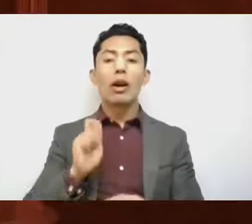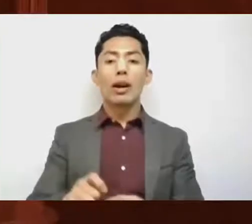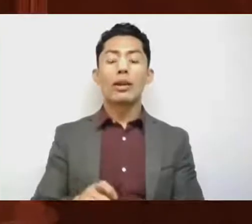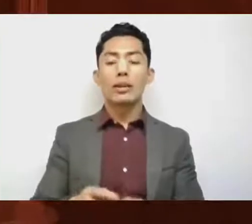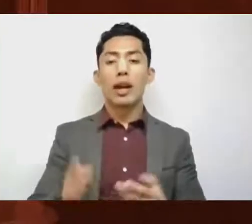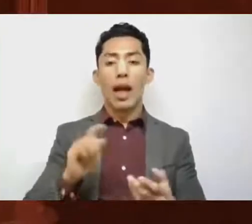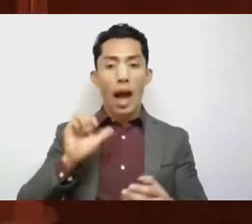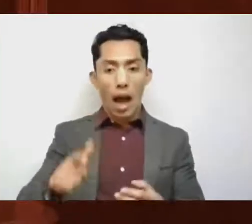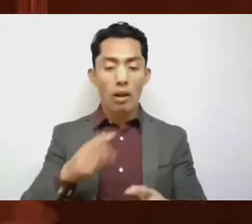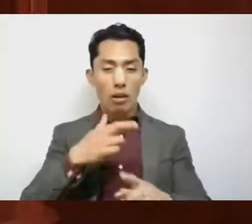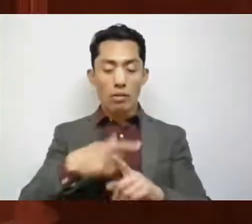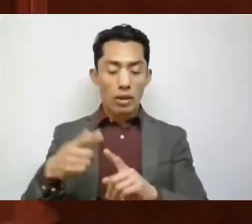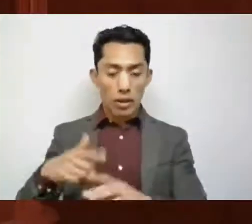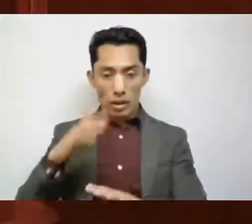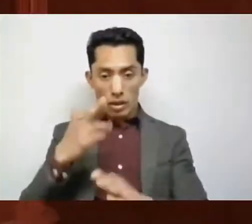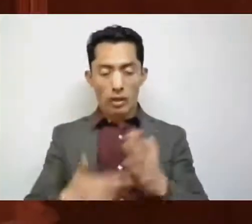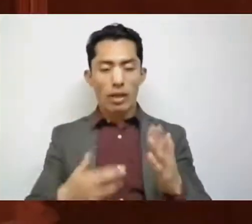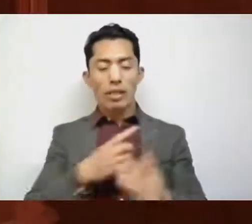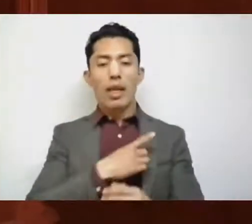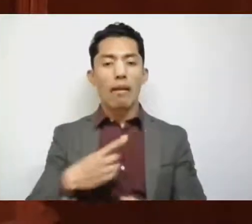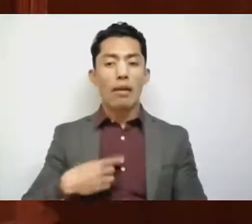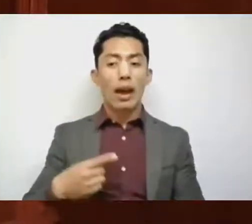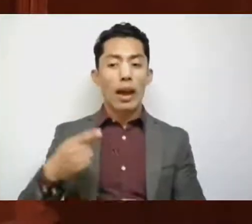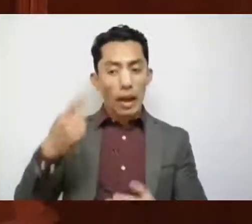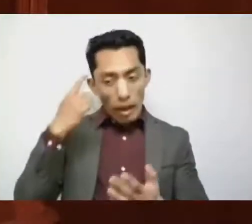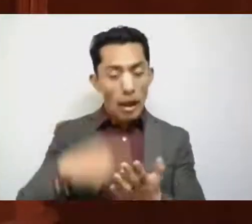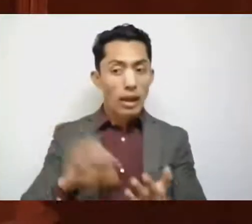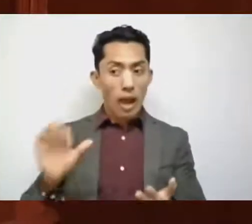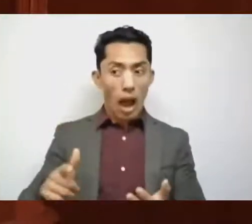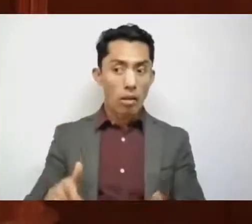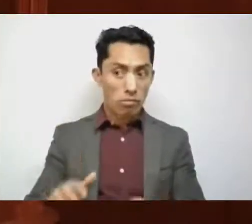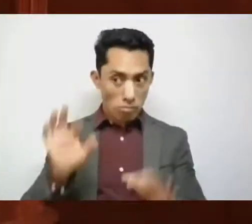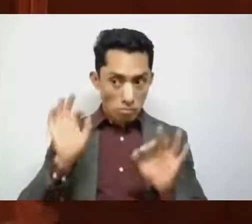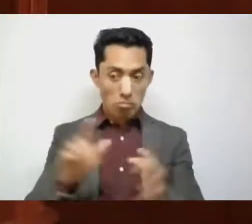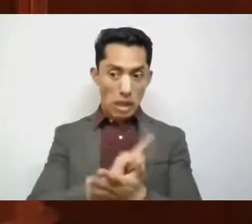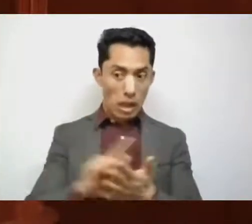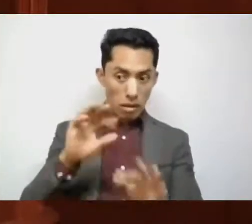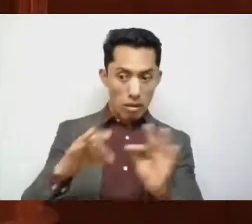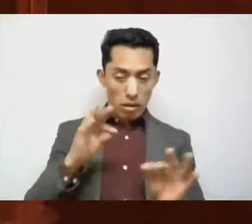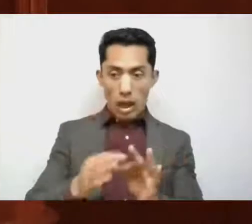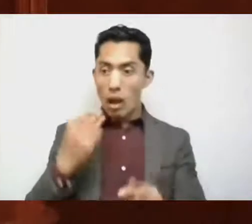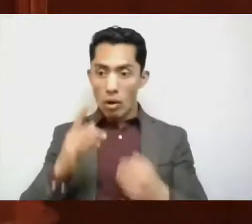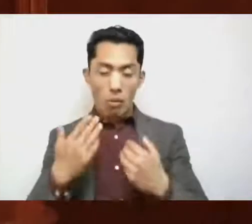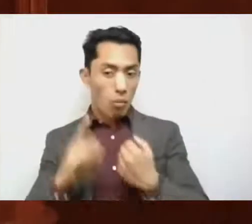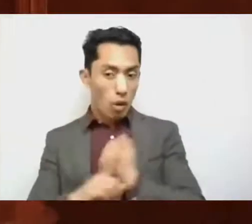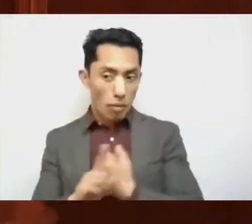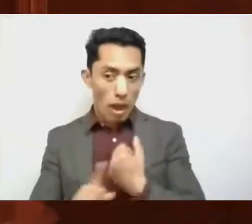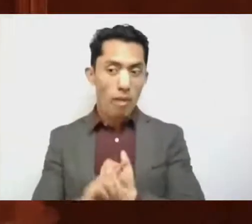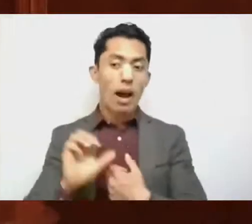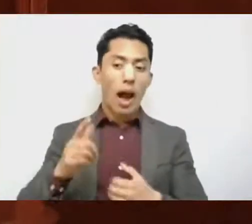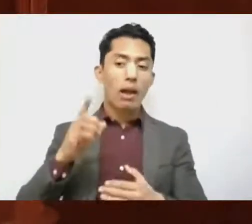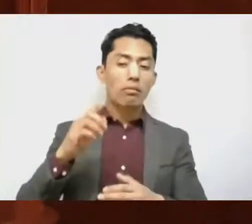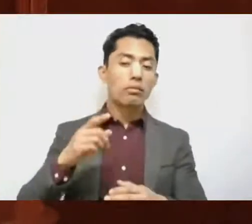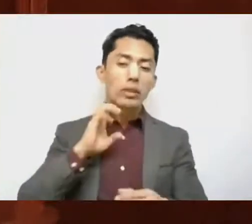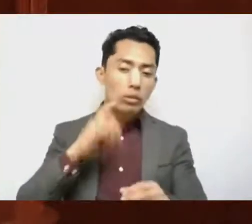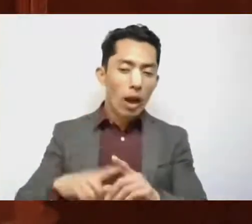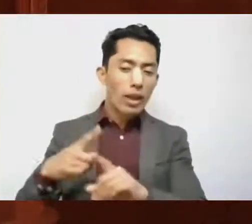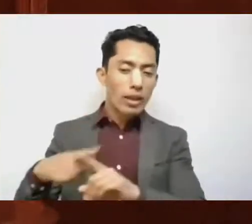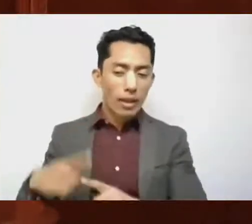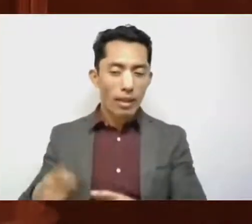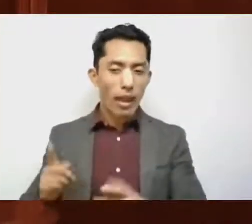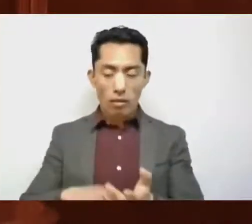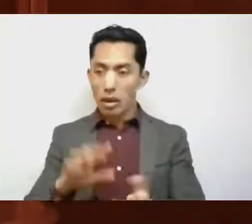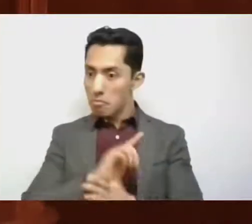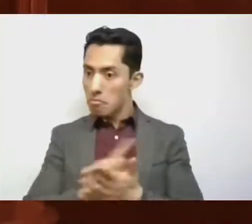violencia, asegurando que no tengamos más agresores de violencia familiar, delitos sexuales o personas deudoras alimentarias morosas.